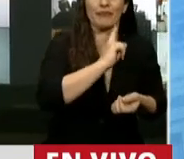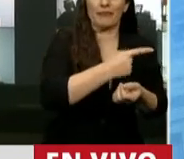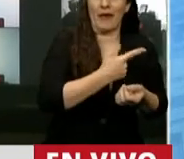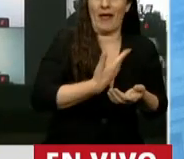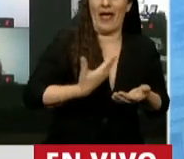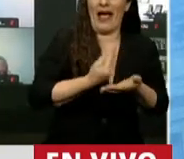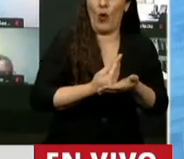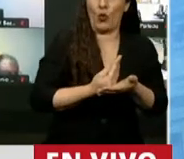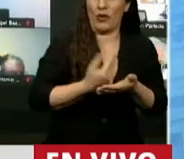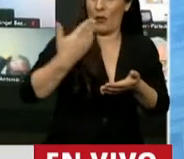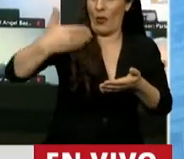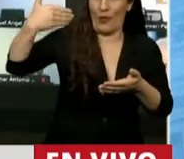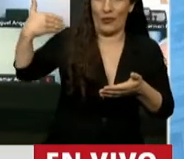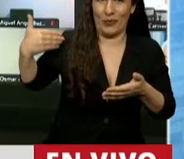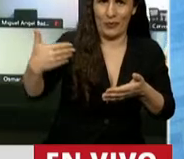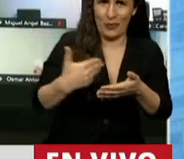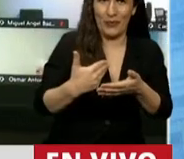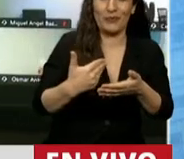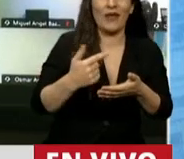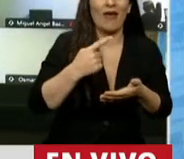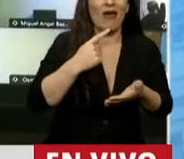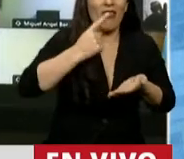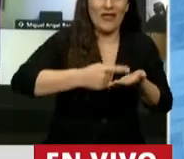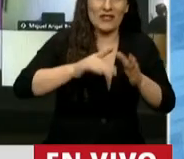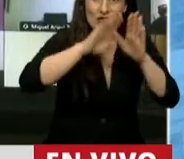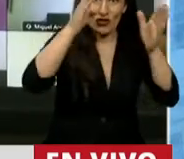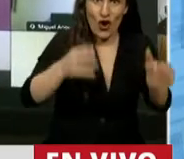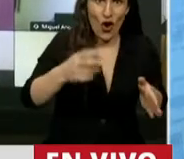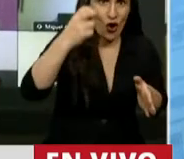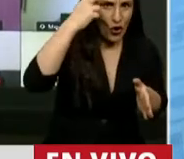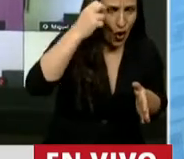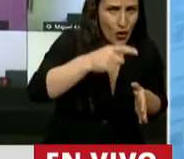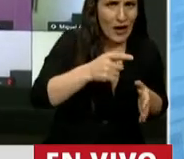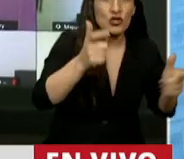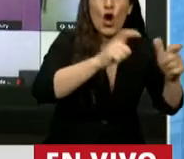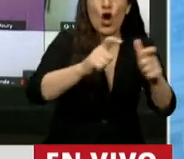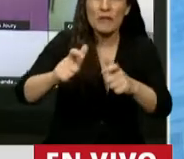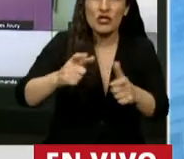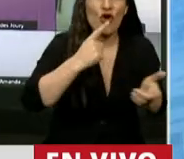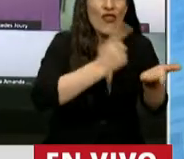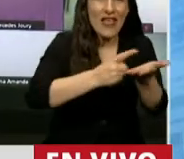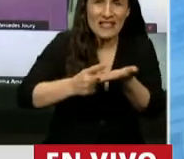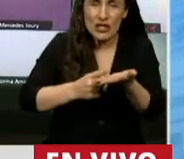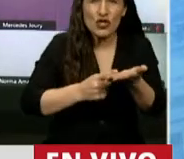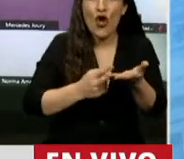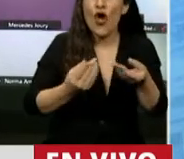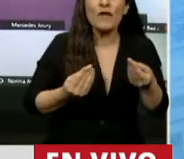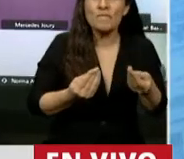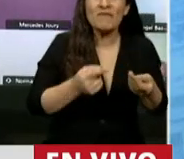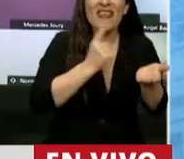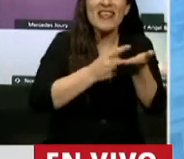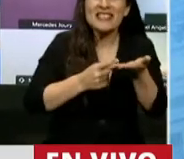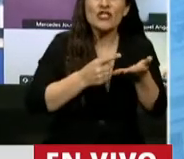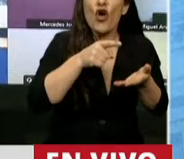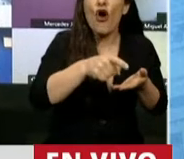décadas y de las decisiones que se toman en el Congreso, en las comisiones, en todos aquellos lugares en donde se